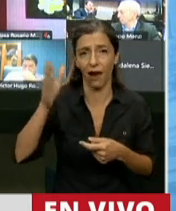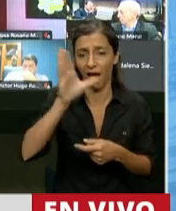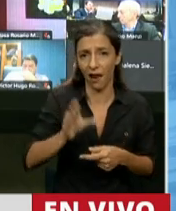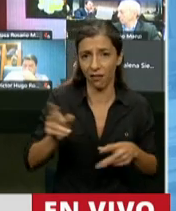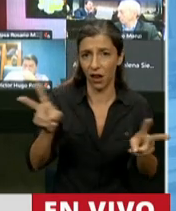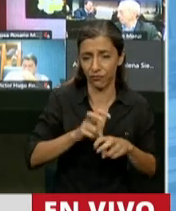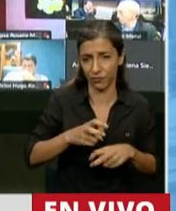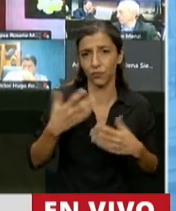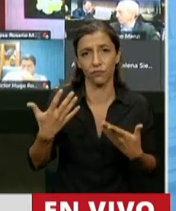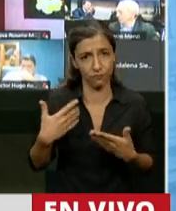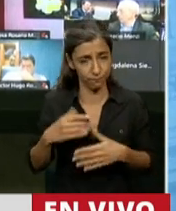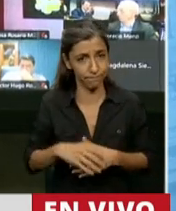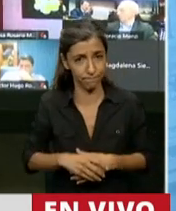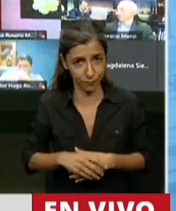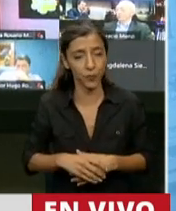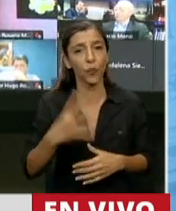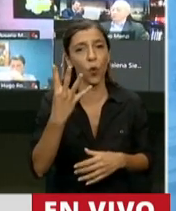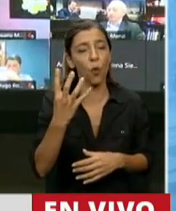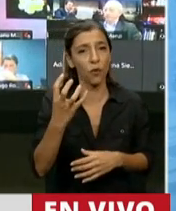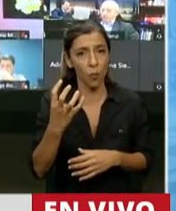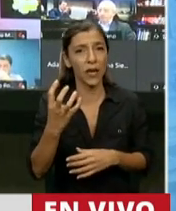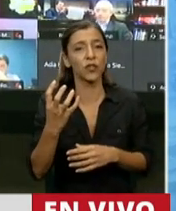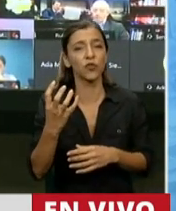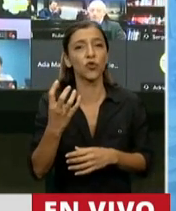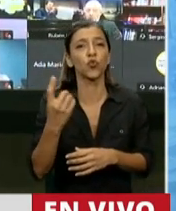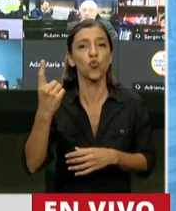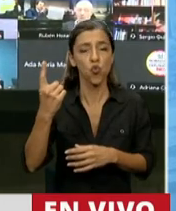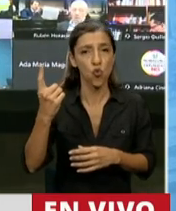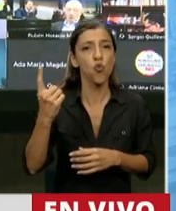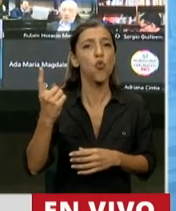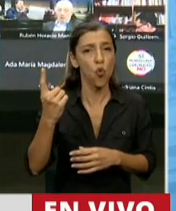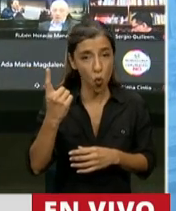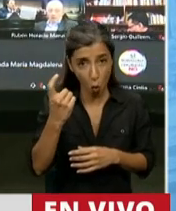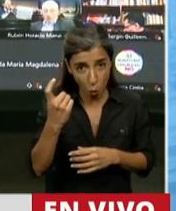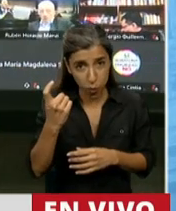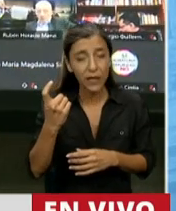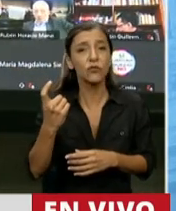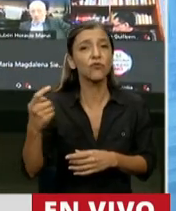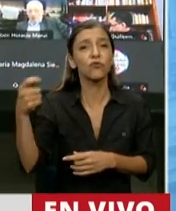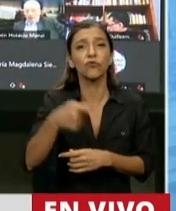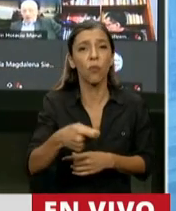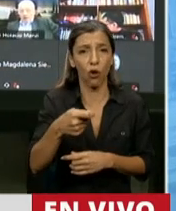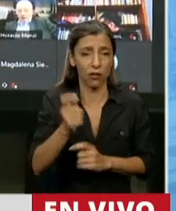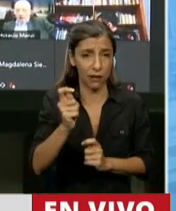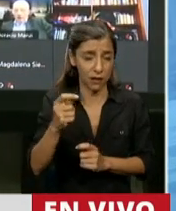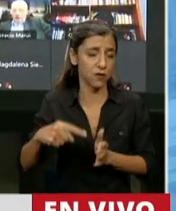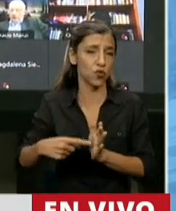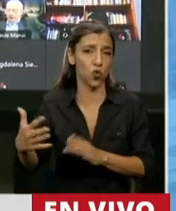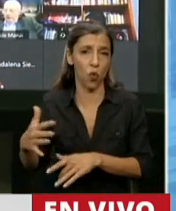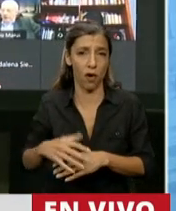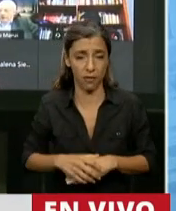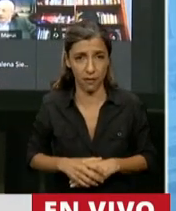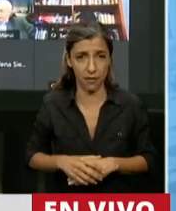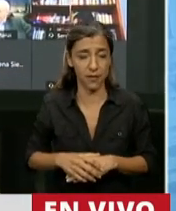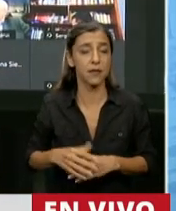cuatro pesos que se coparticipan en la Argentina los aporta la ciudad de Buenos Aires. La ciudad de Buenos